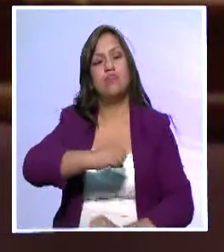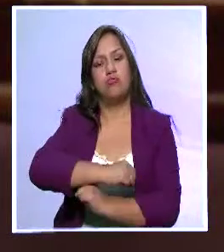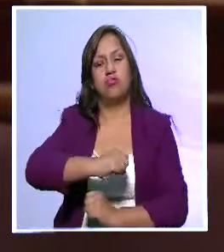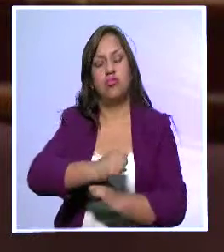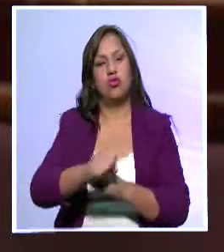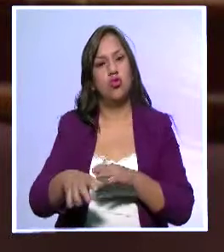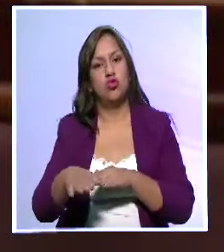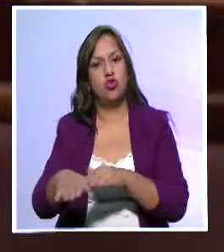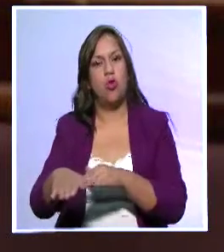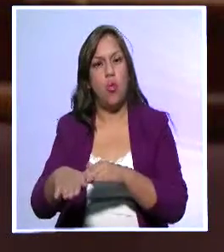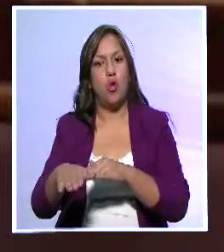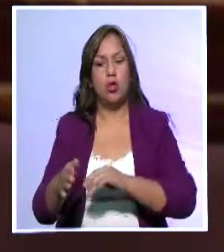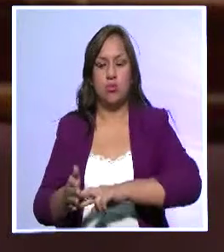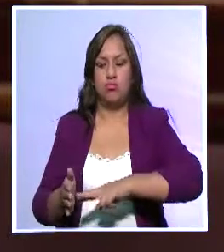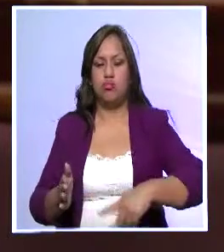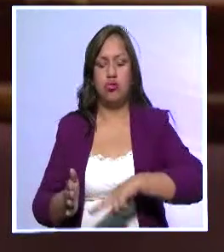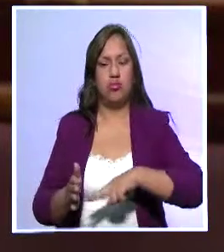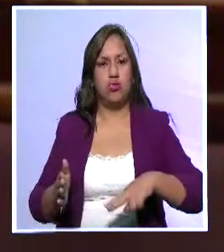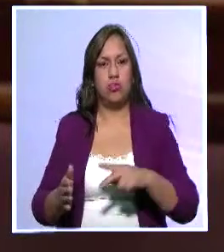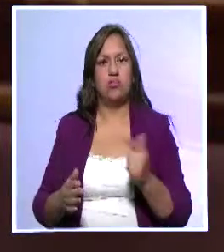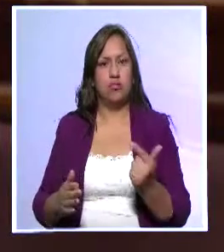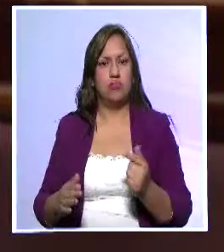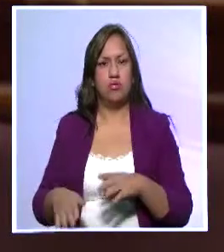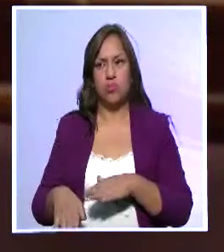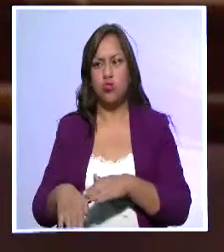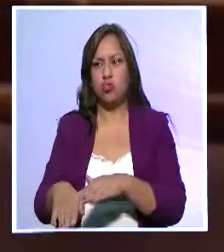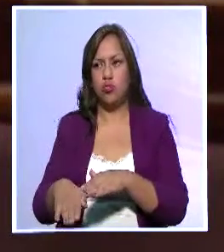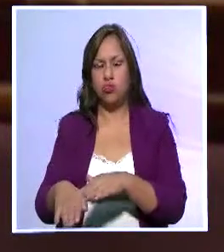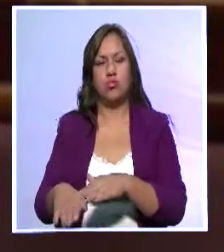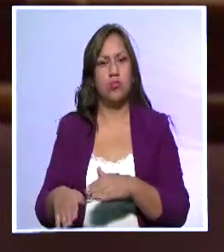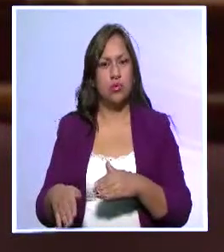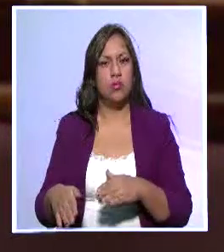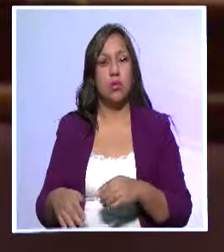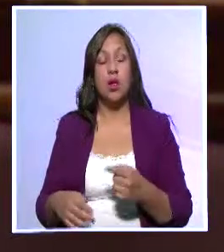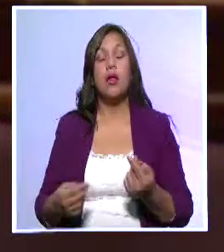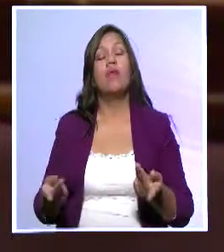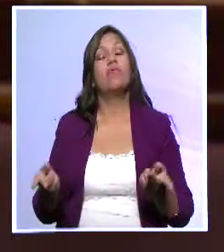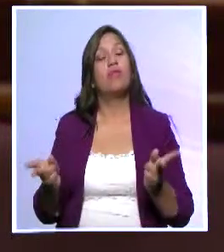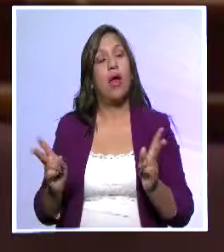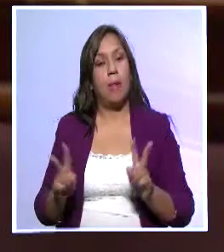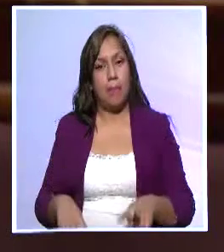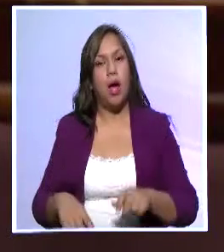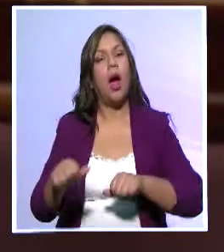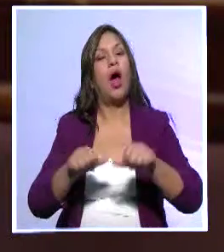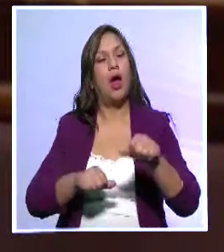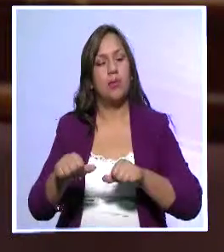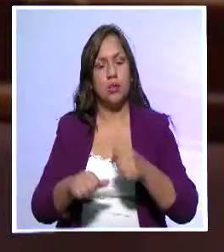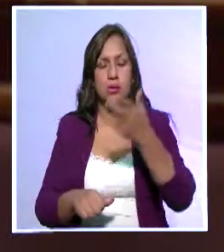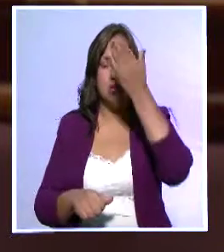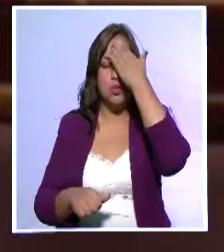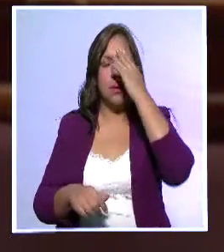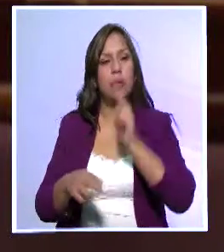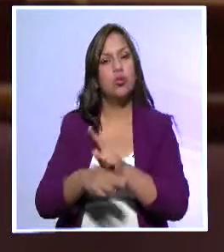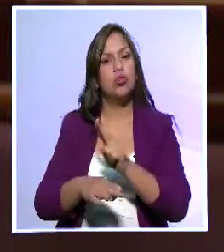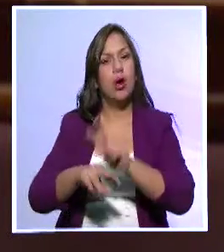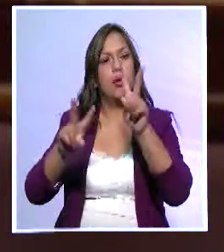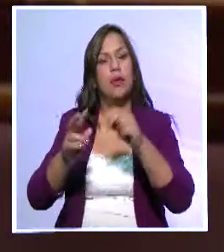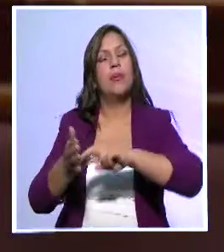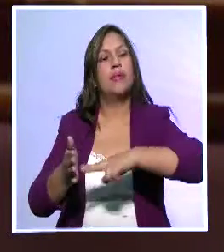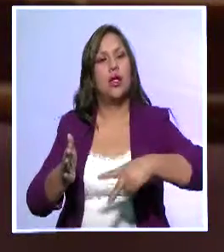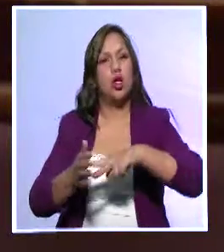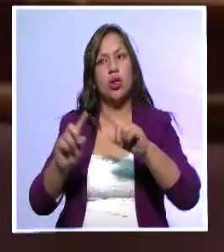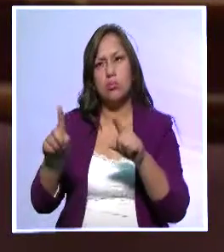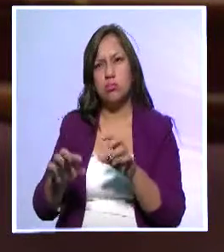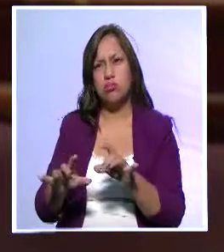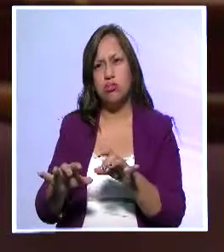pero ahora estamos en un proceso de transición al manejo también de los documentos digitales. Ahora buena parte de los documentos de la administración pública